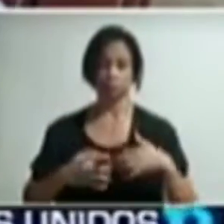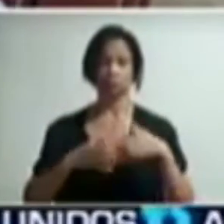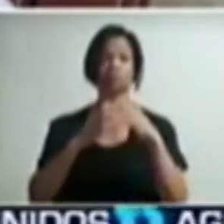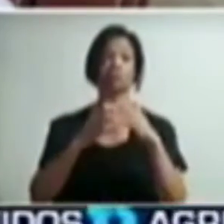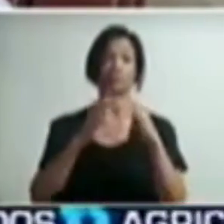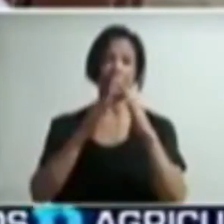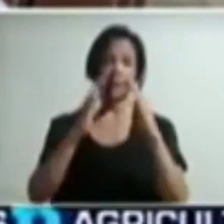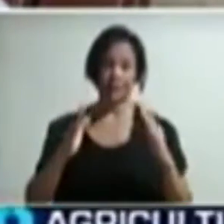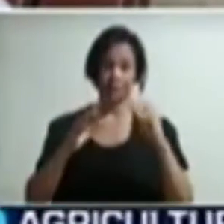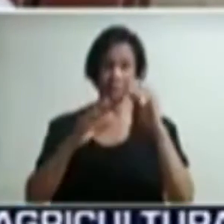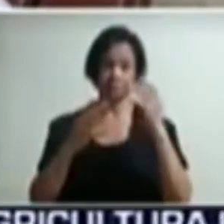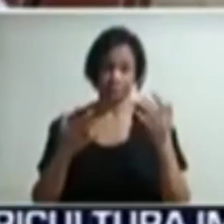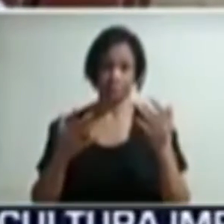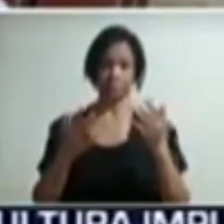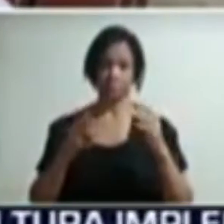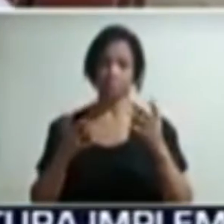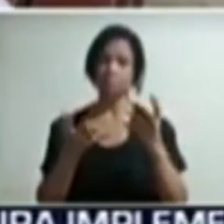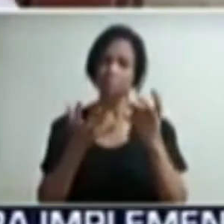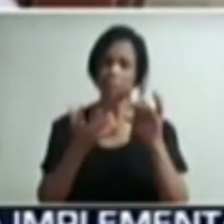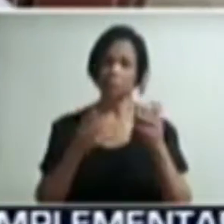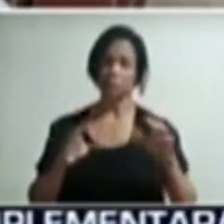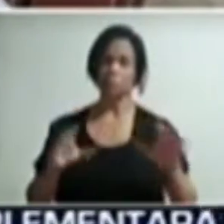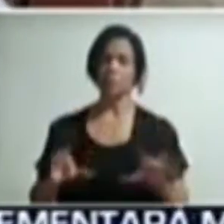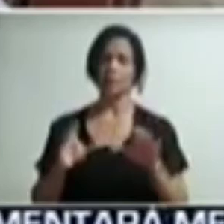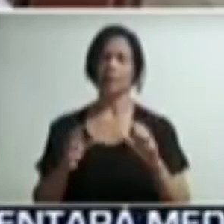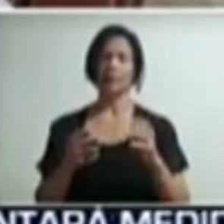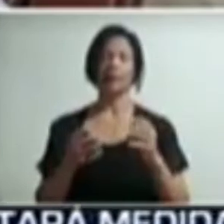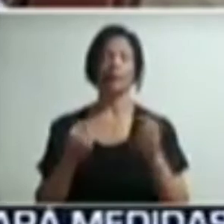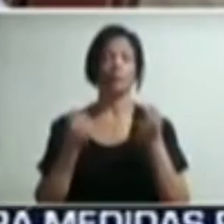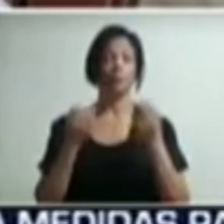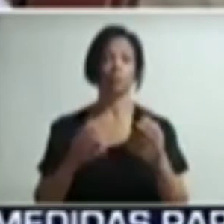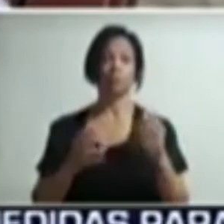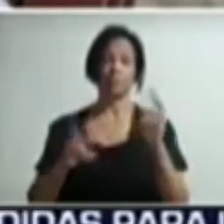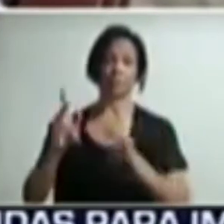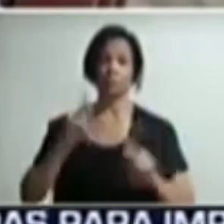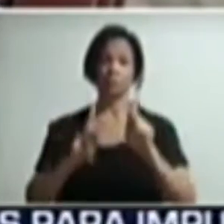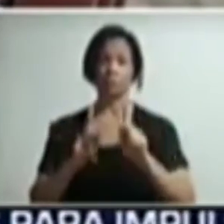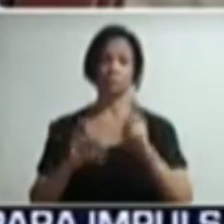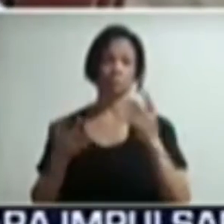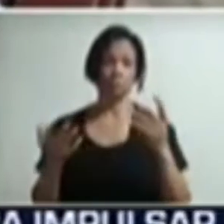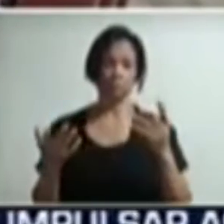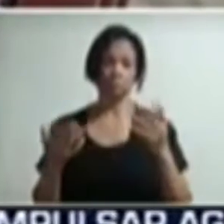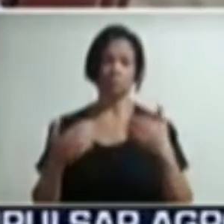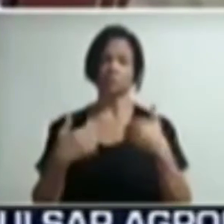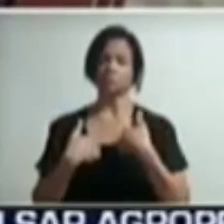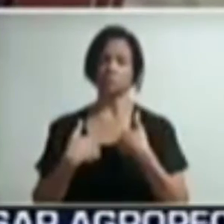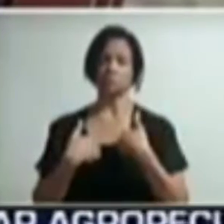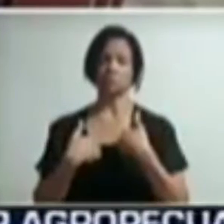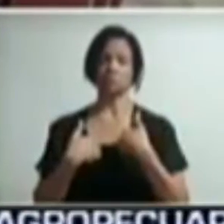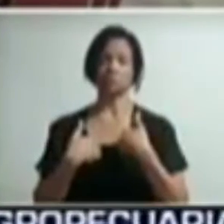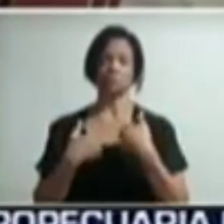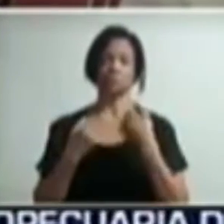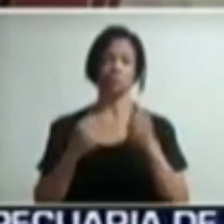quisiera que lo haga. Porque muchas personas creen que a la hora que uno tiene muchos seguidores,